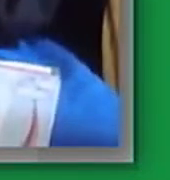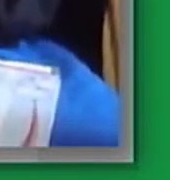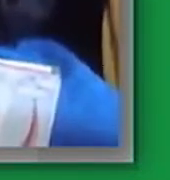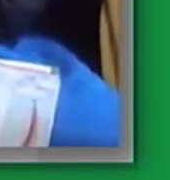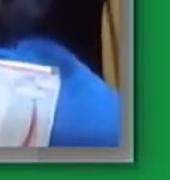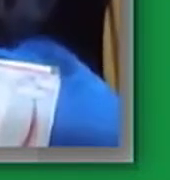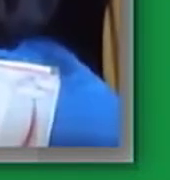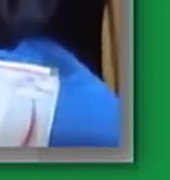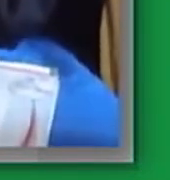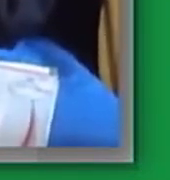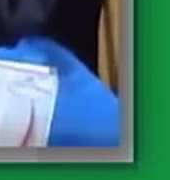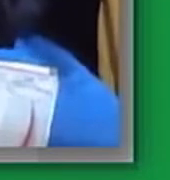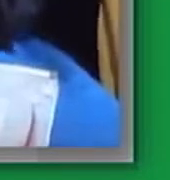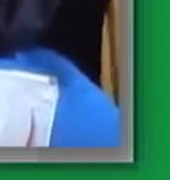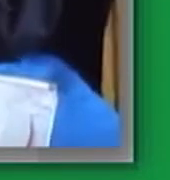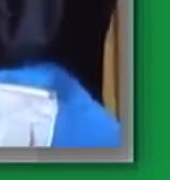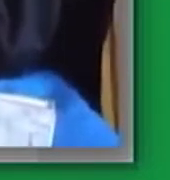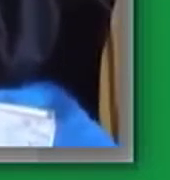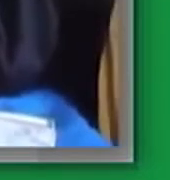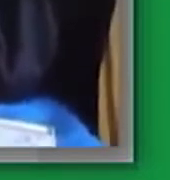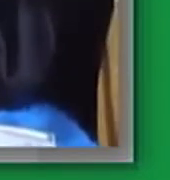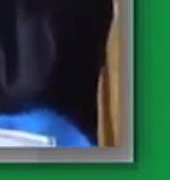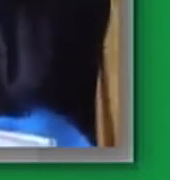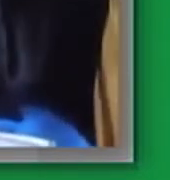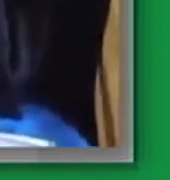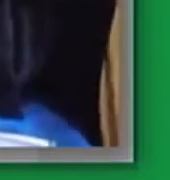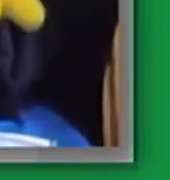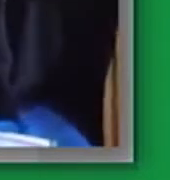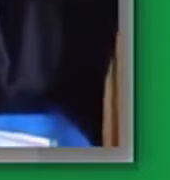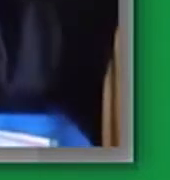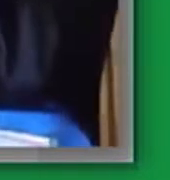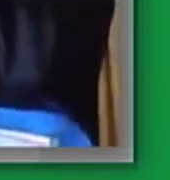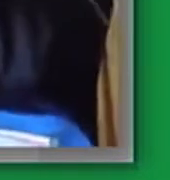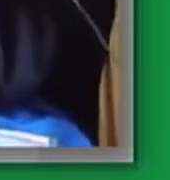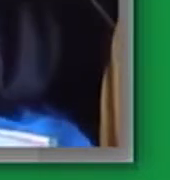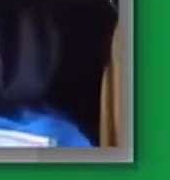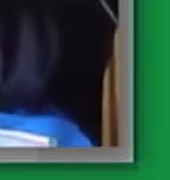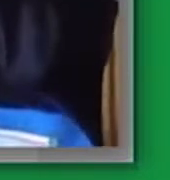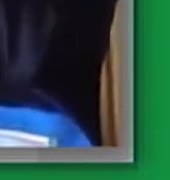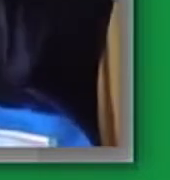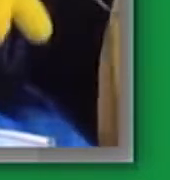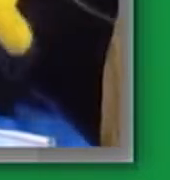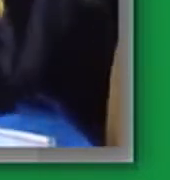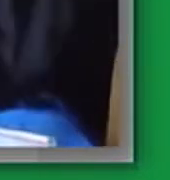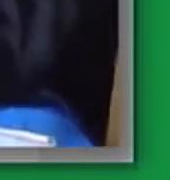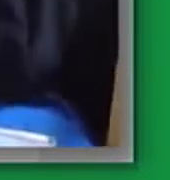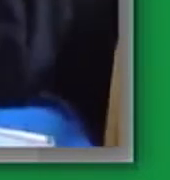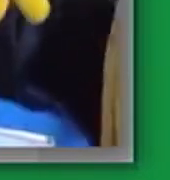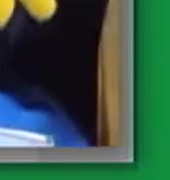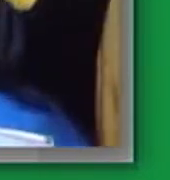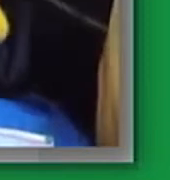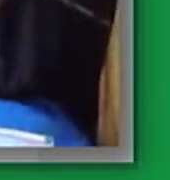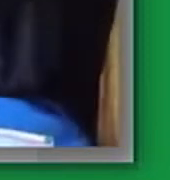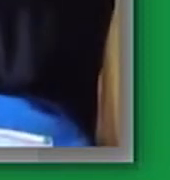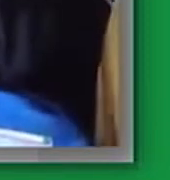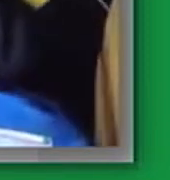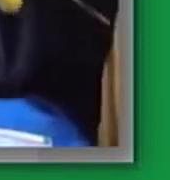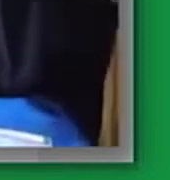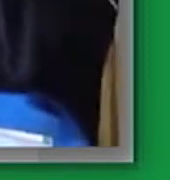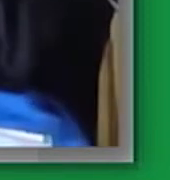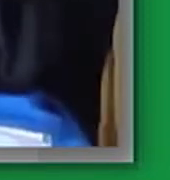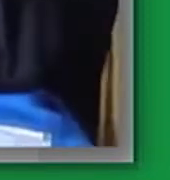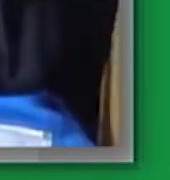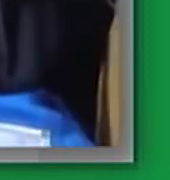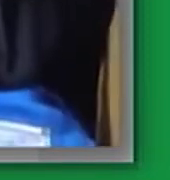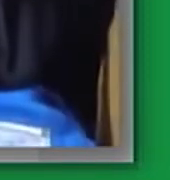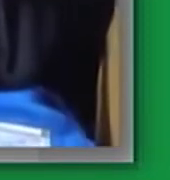¿están dispuestas a hacer un sacrificio incluso el de la muerte por estar siempre